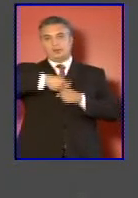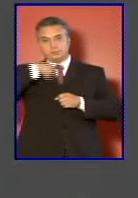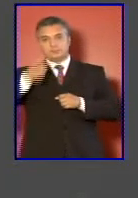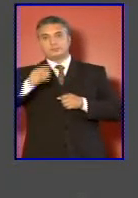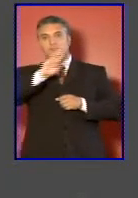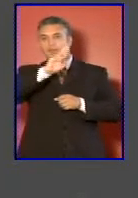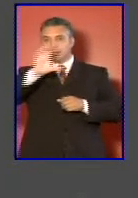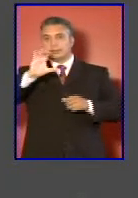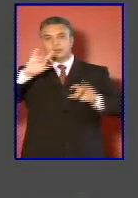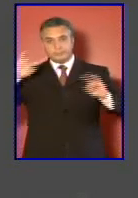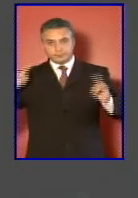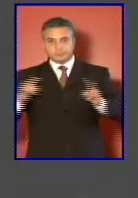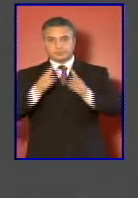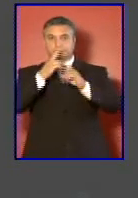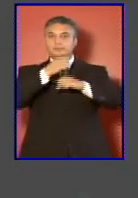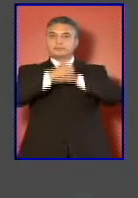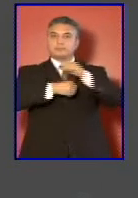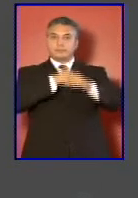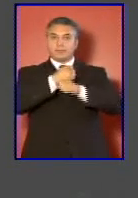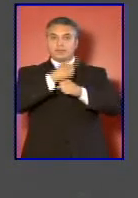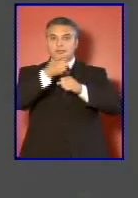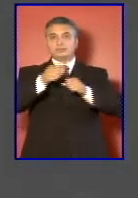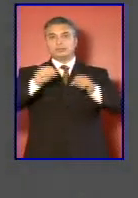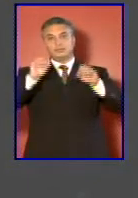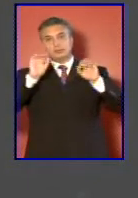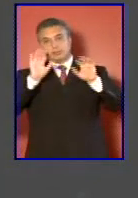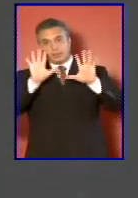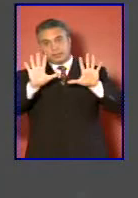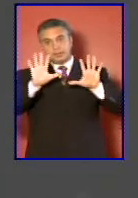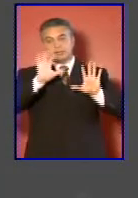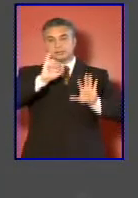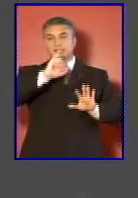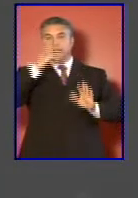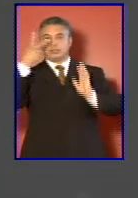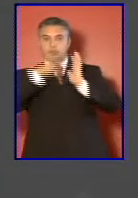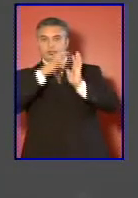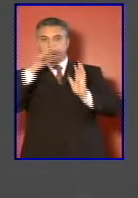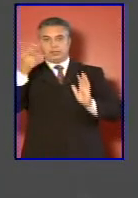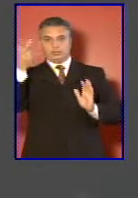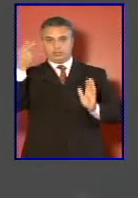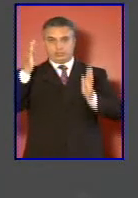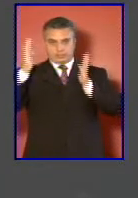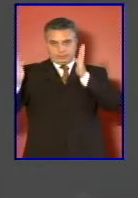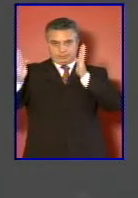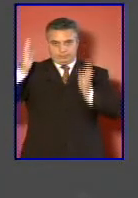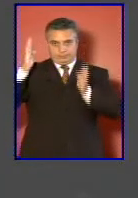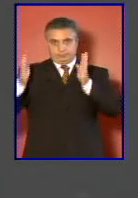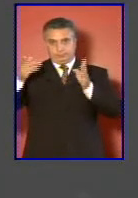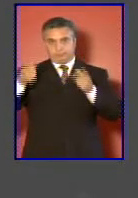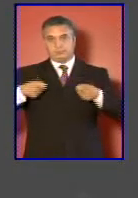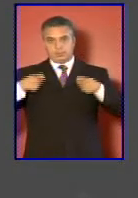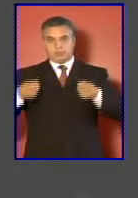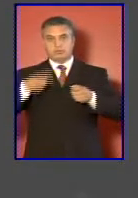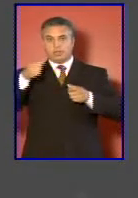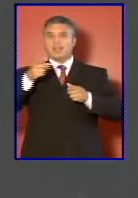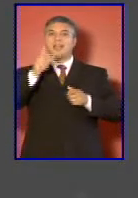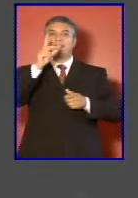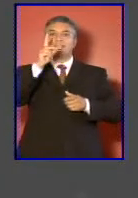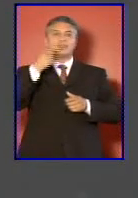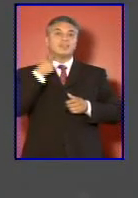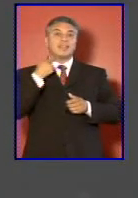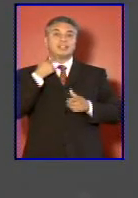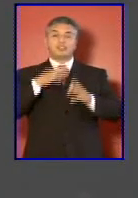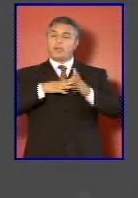reconstrucción entre el año 10 y el 2012 sin duda los daños mayores los